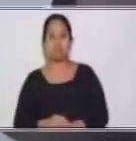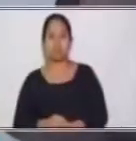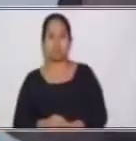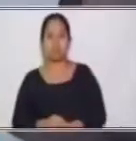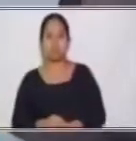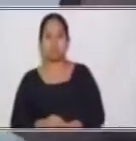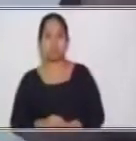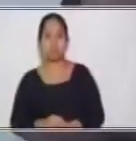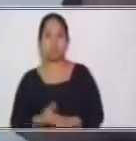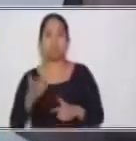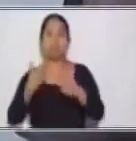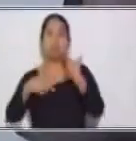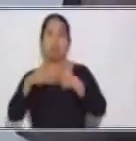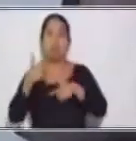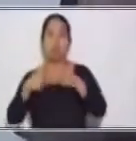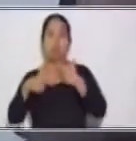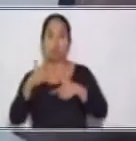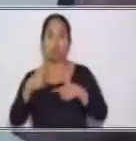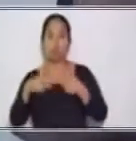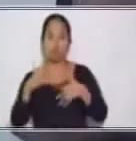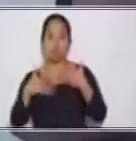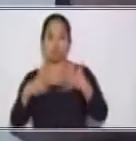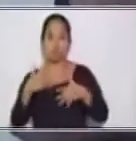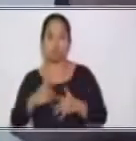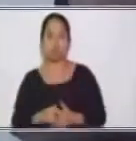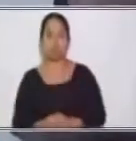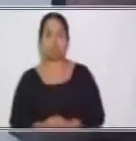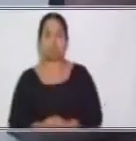de lengua de señas. De lengua de señas.